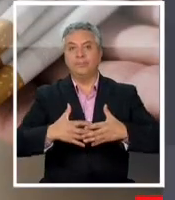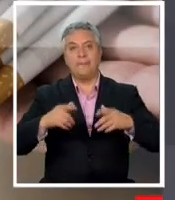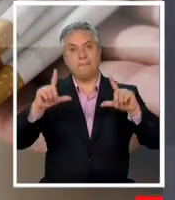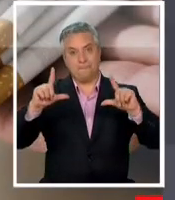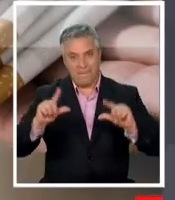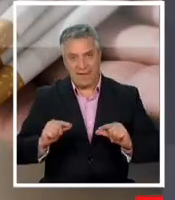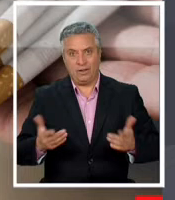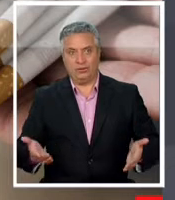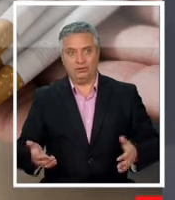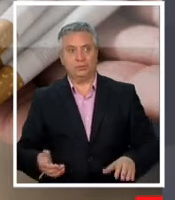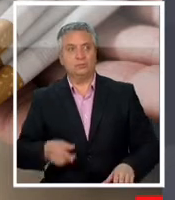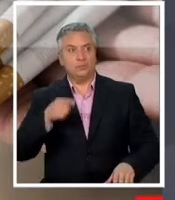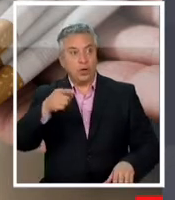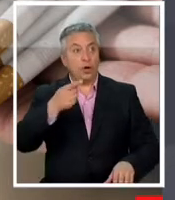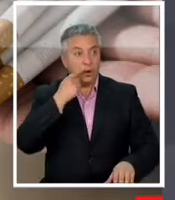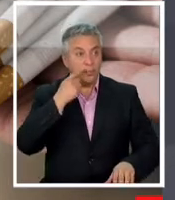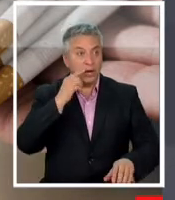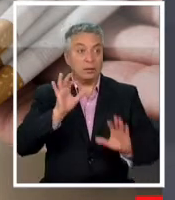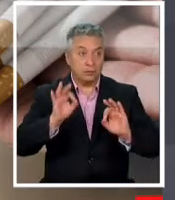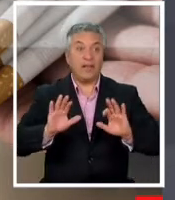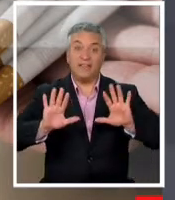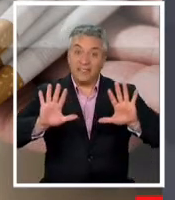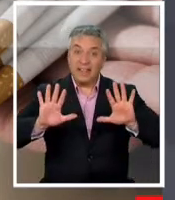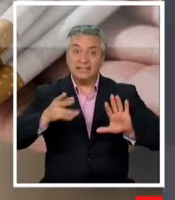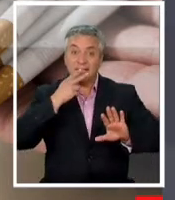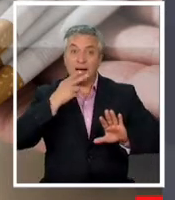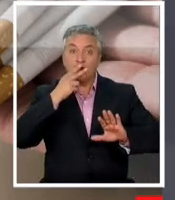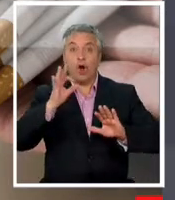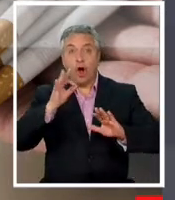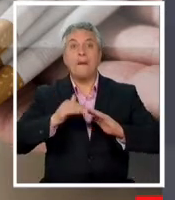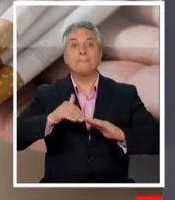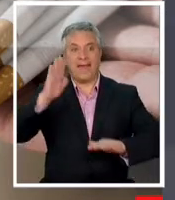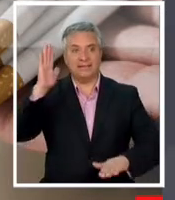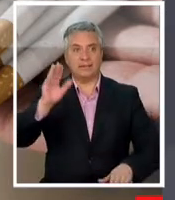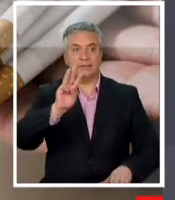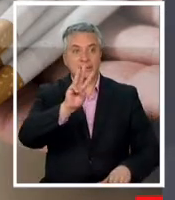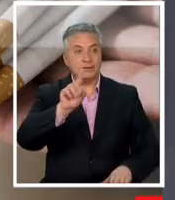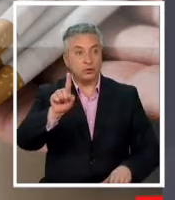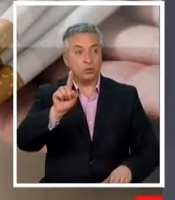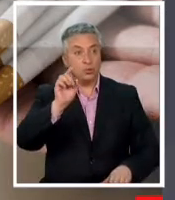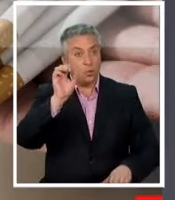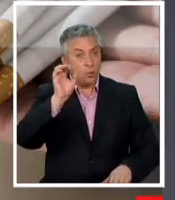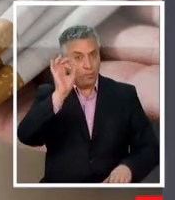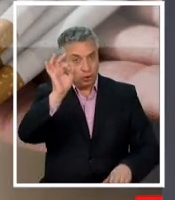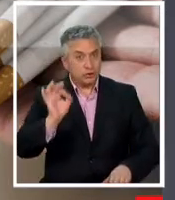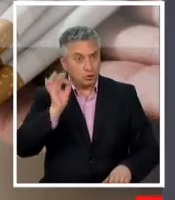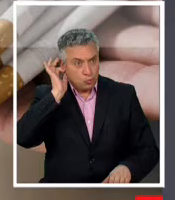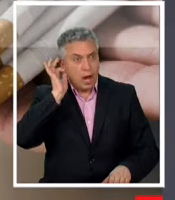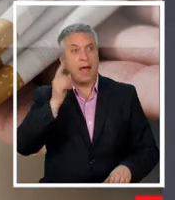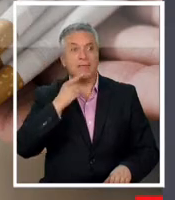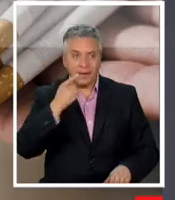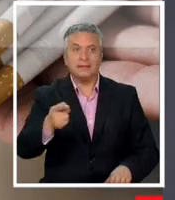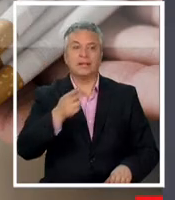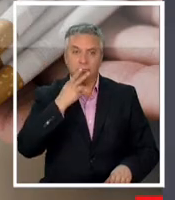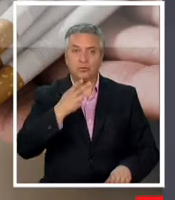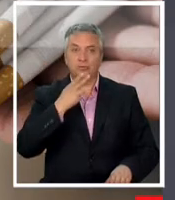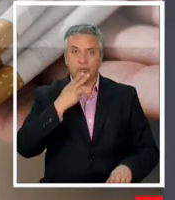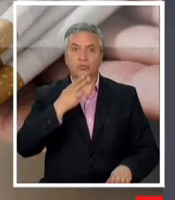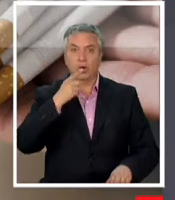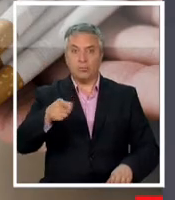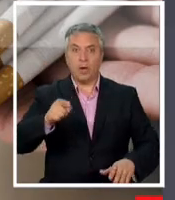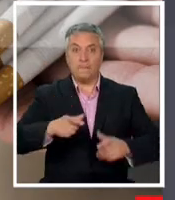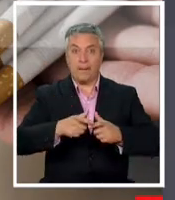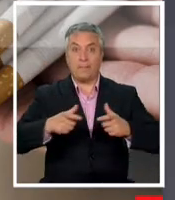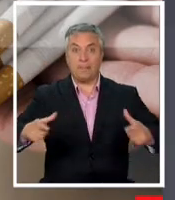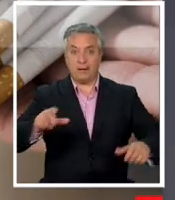fuma 10 o más cigarrillos al día en nuestro país el 31% de las mujeres dice hacerlo una diferencia que crece entre